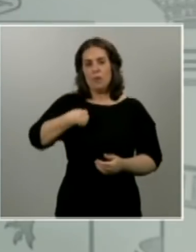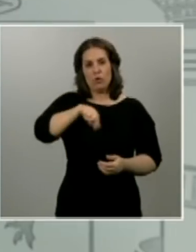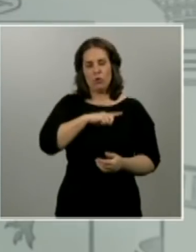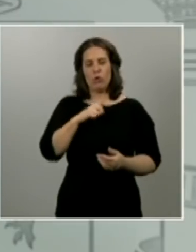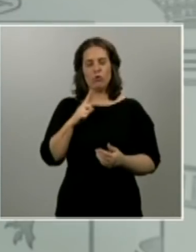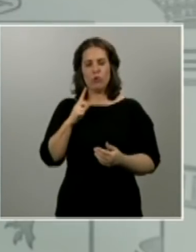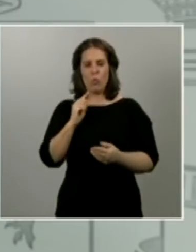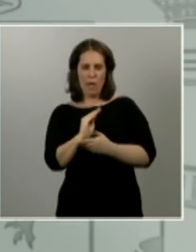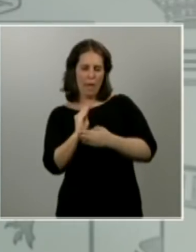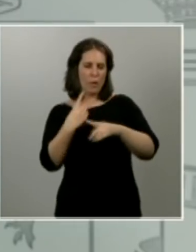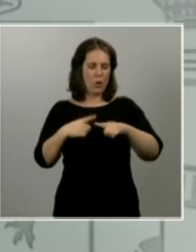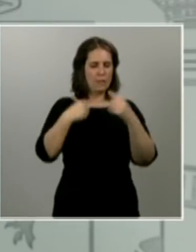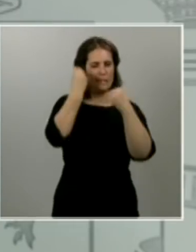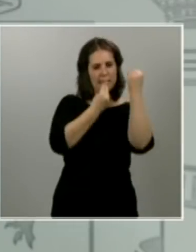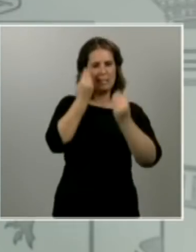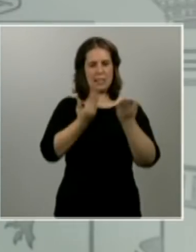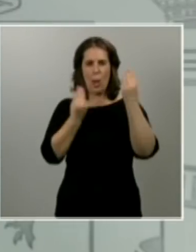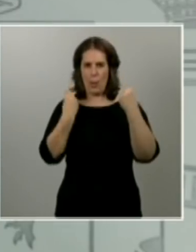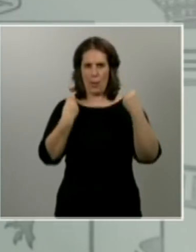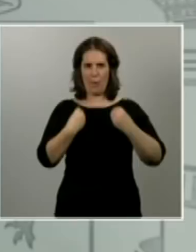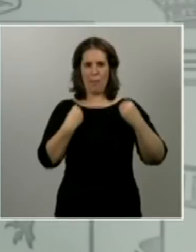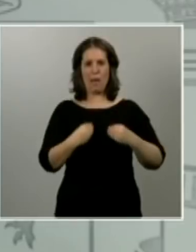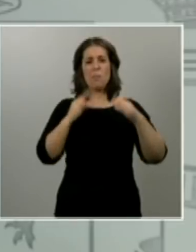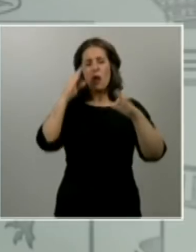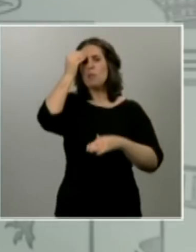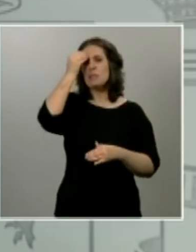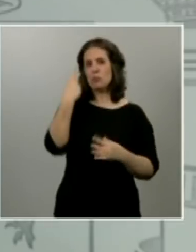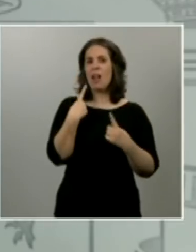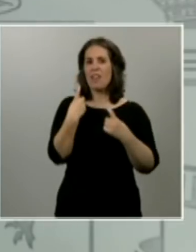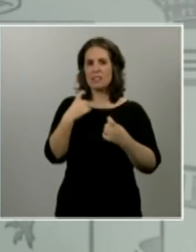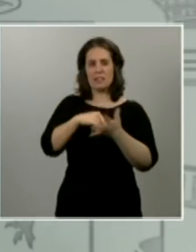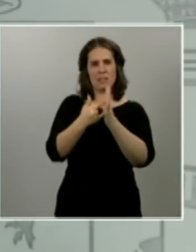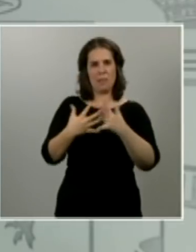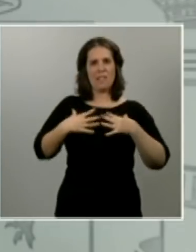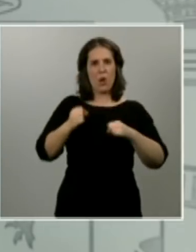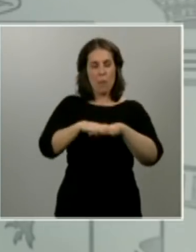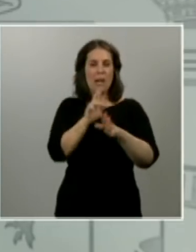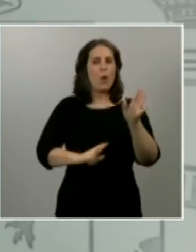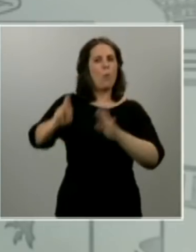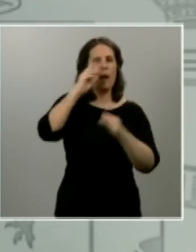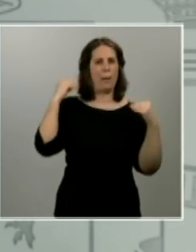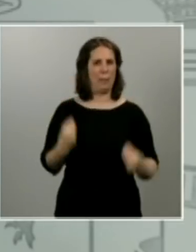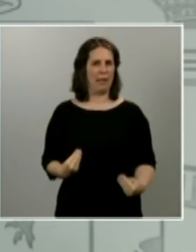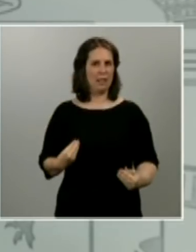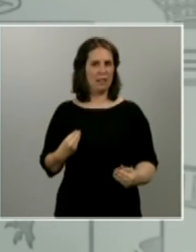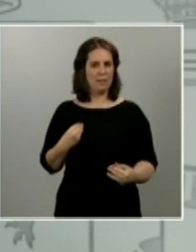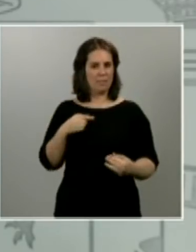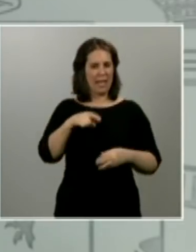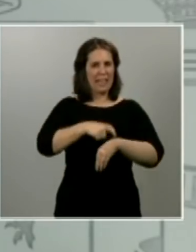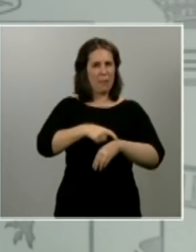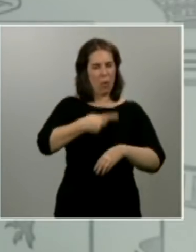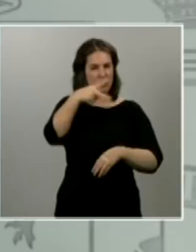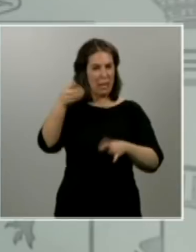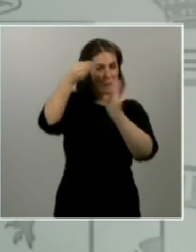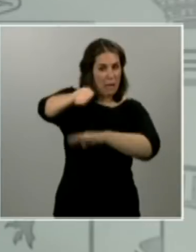nuestro sistema de salud para recuperarse. Es el tiempo que necesita nuestra sociedad para mantener a raya al virus e